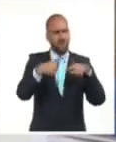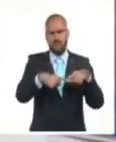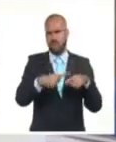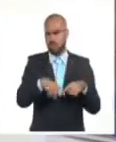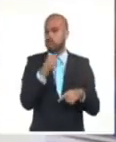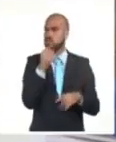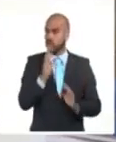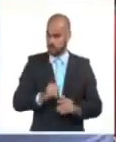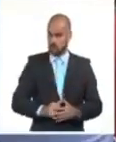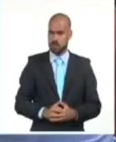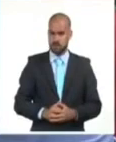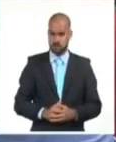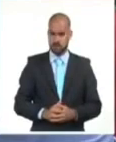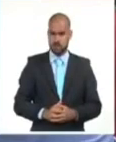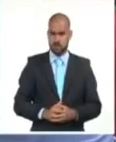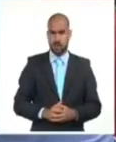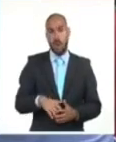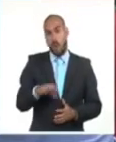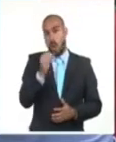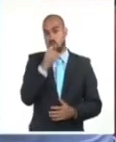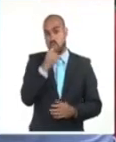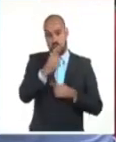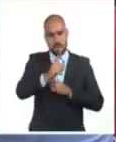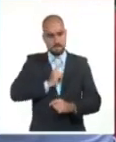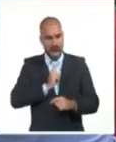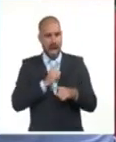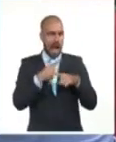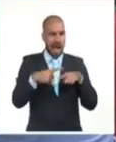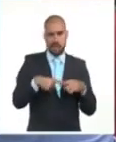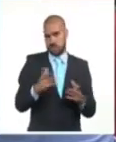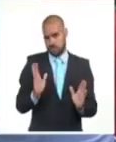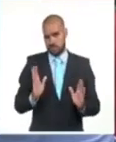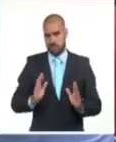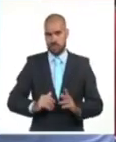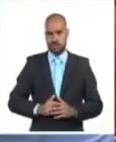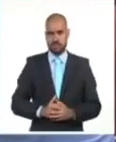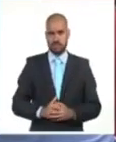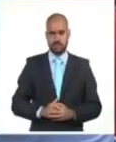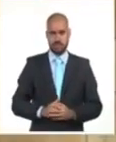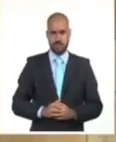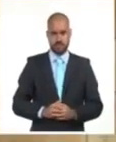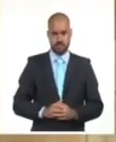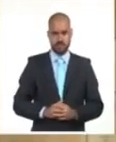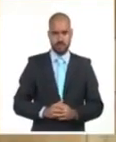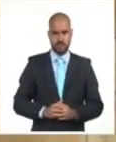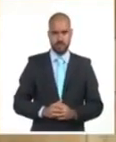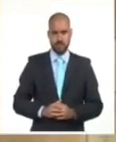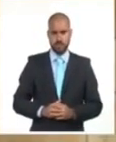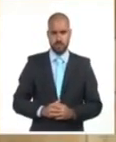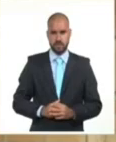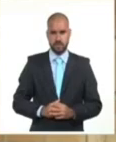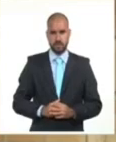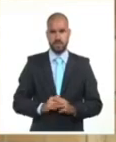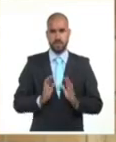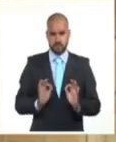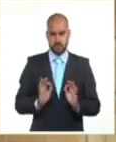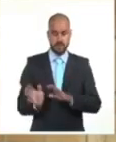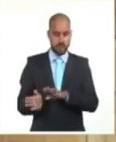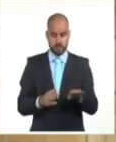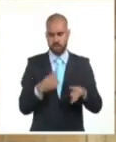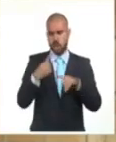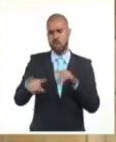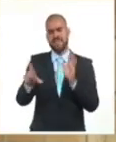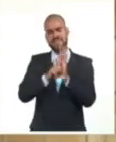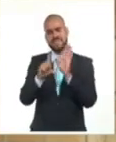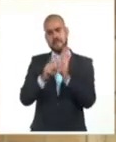empleo, o ataques a la integridad física, entre otros peligros. Por su parte, la ley del sistema de los recursos